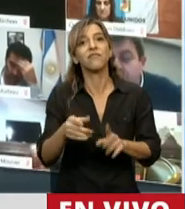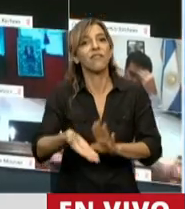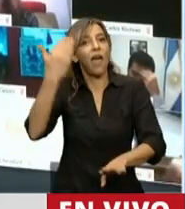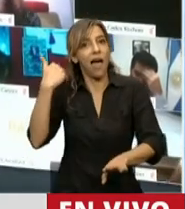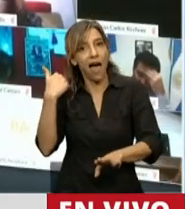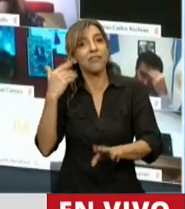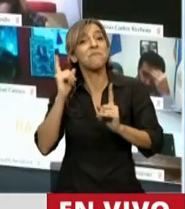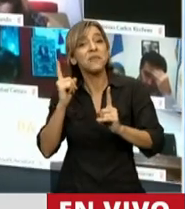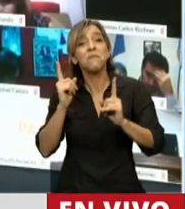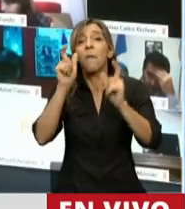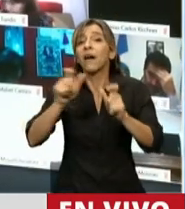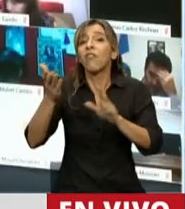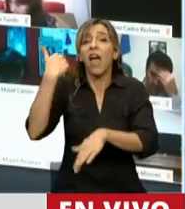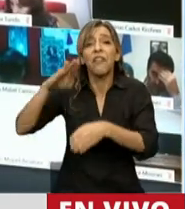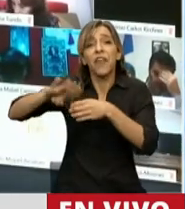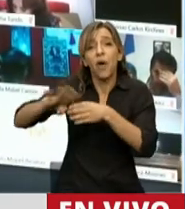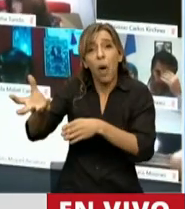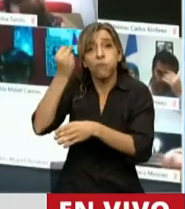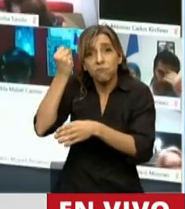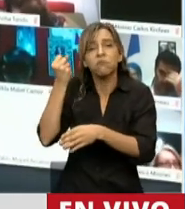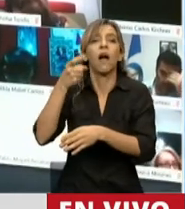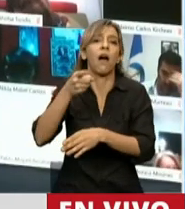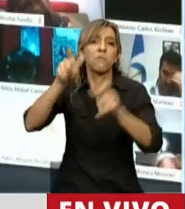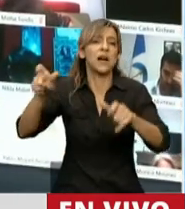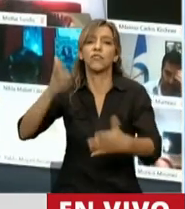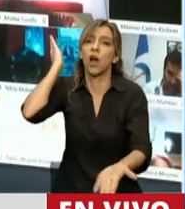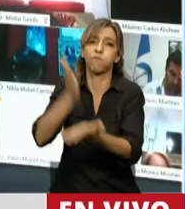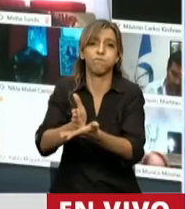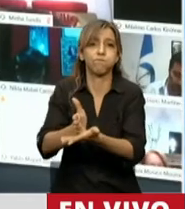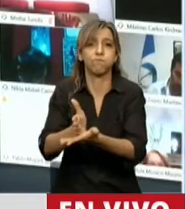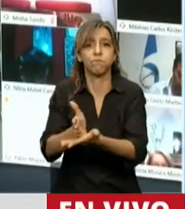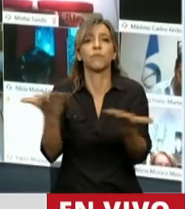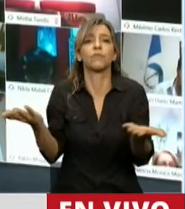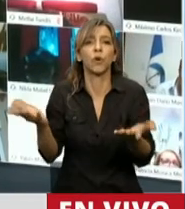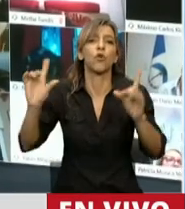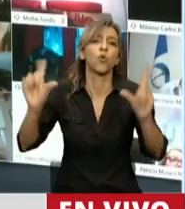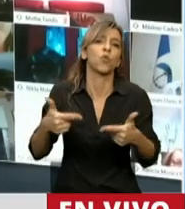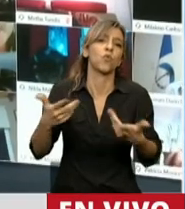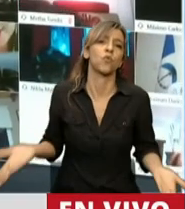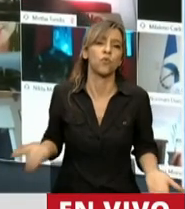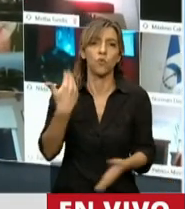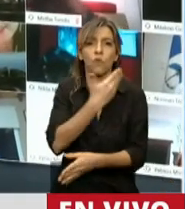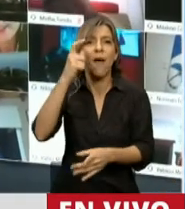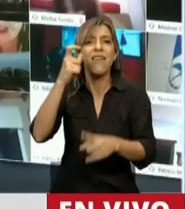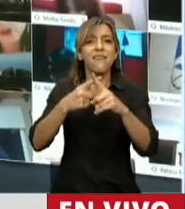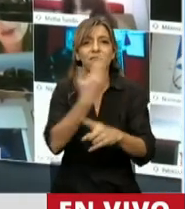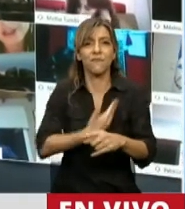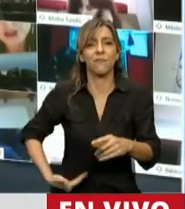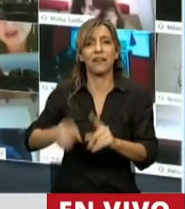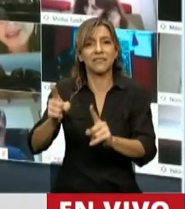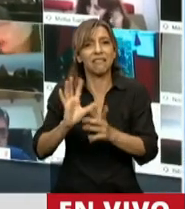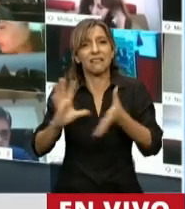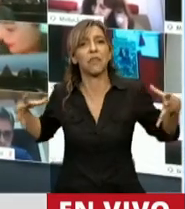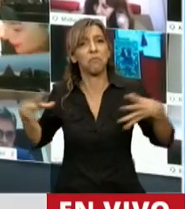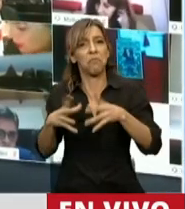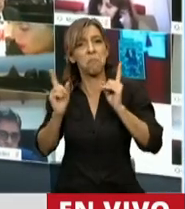durante estos cuatro años deben ser castigados. No puede ser que el expresidente y todos aquellos que hayan cometido hayan